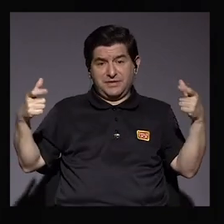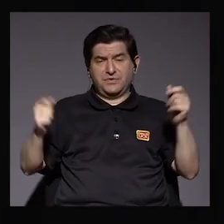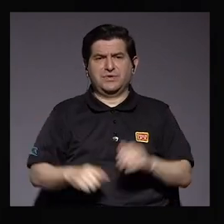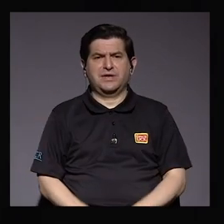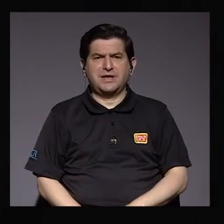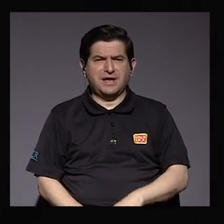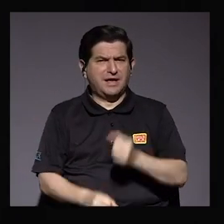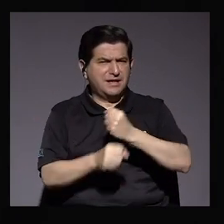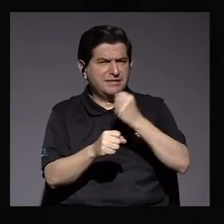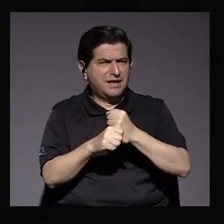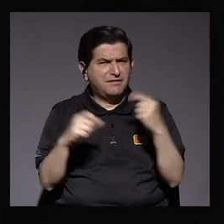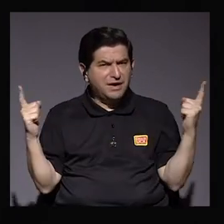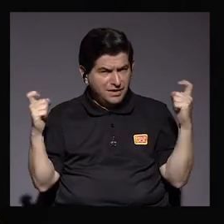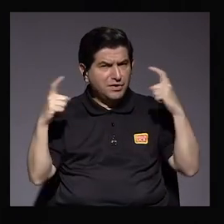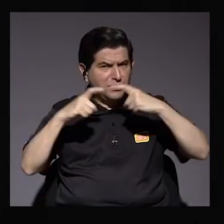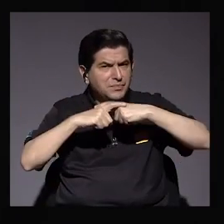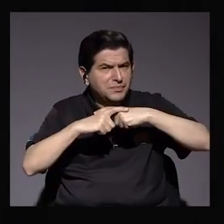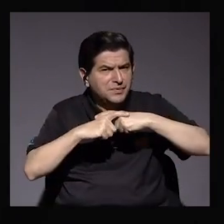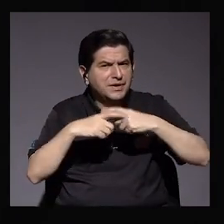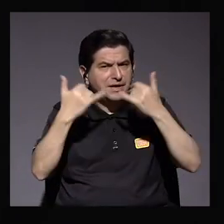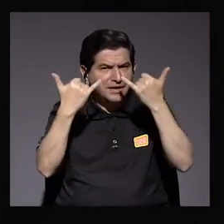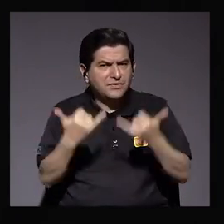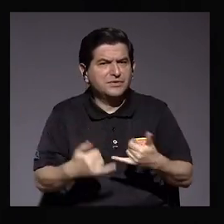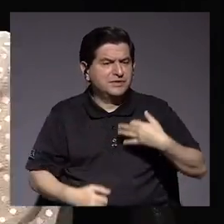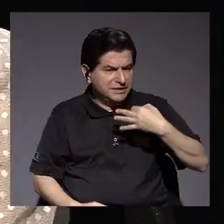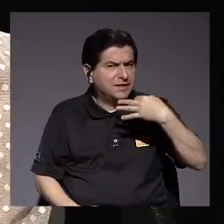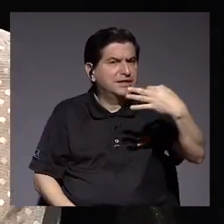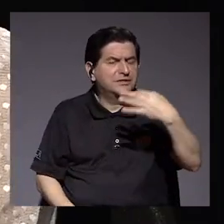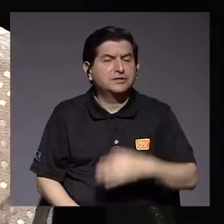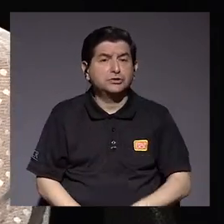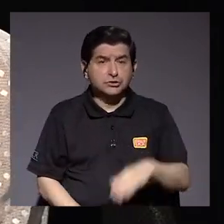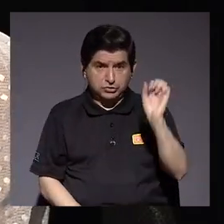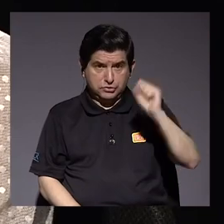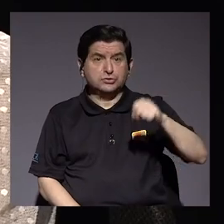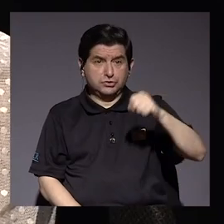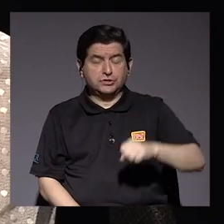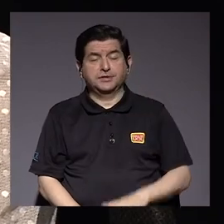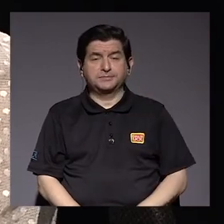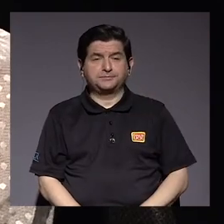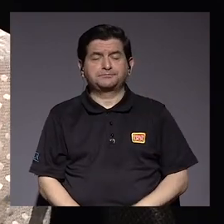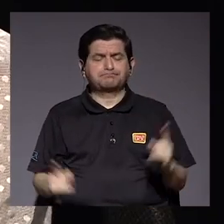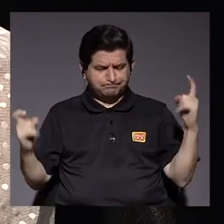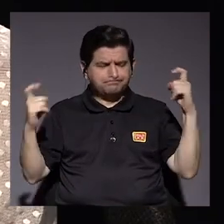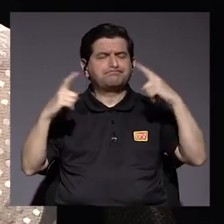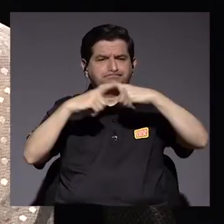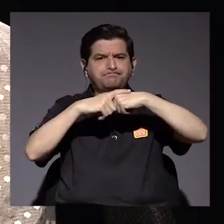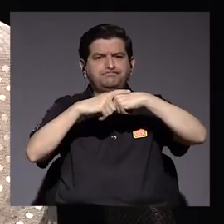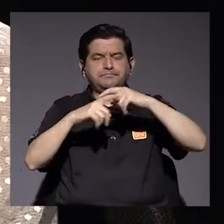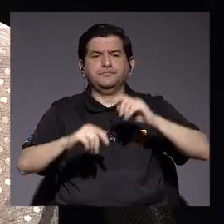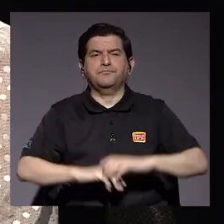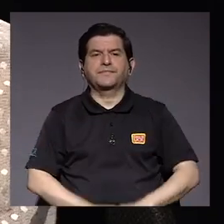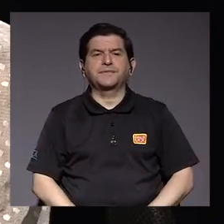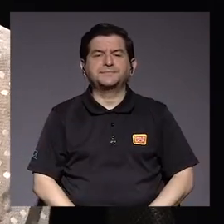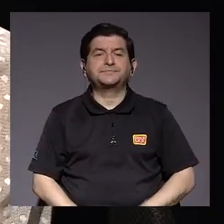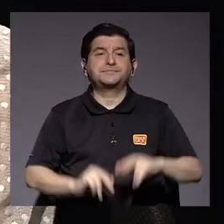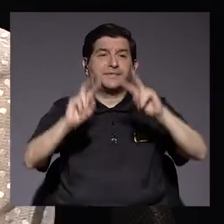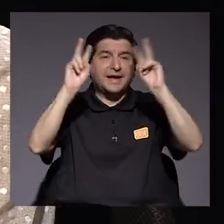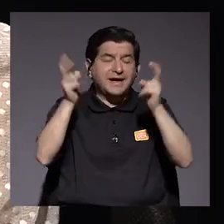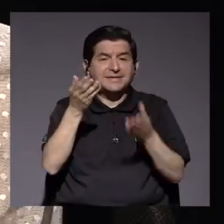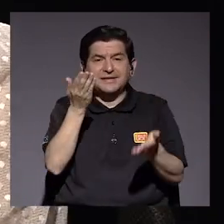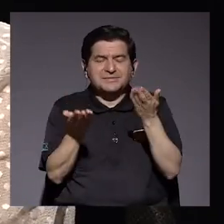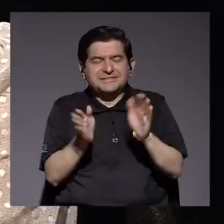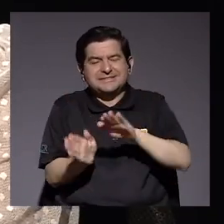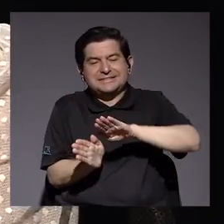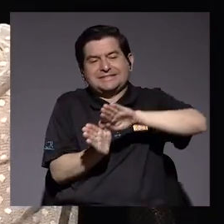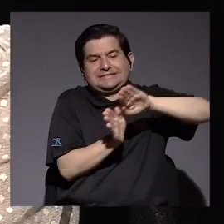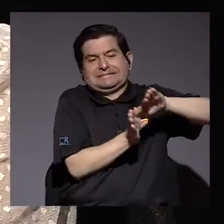sido una tarea compleja ya en el día a día? Sí, sí, por supuesto que es complejísimo y hay temas que hay que dejar